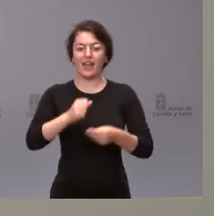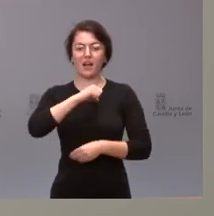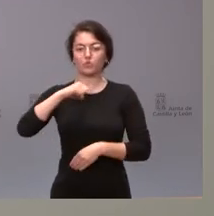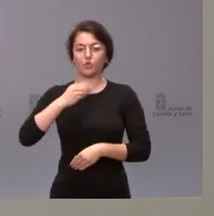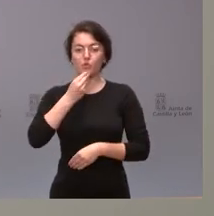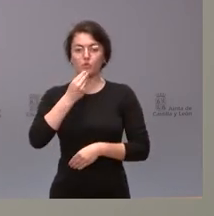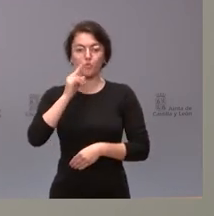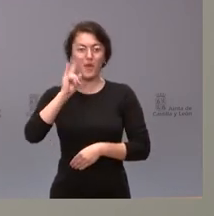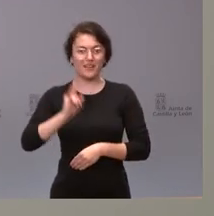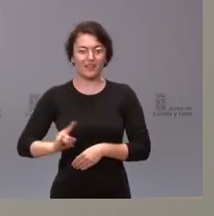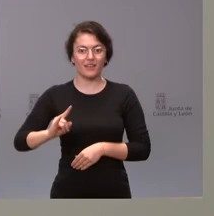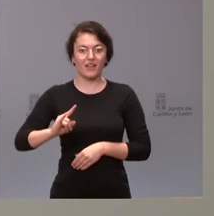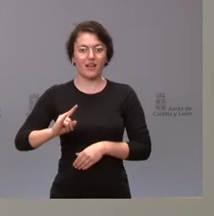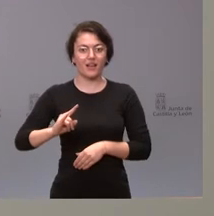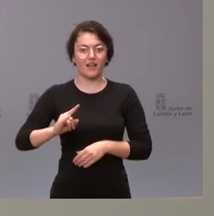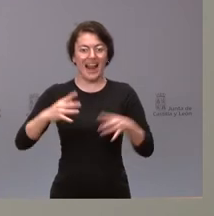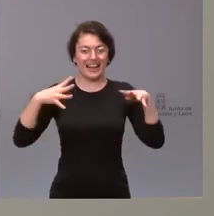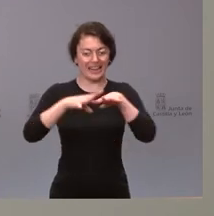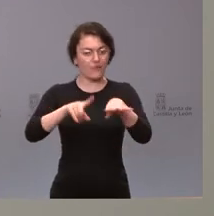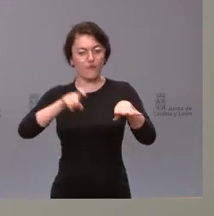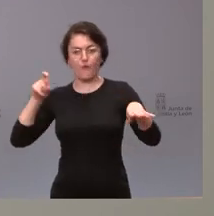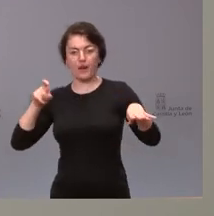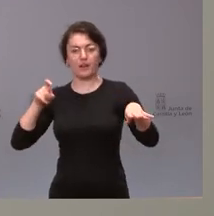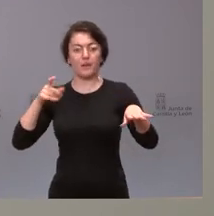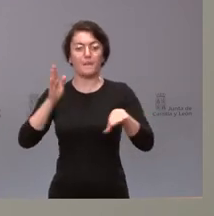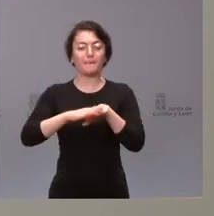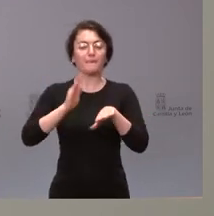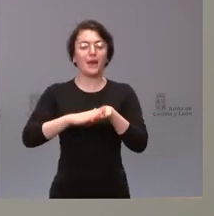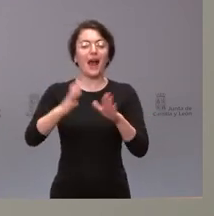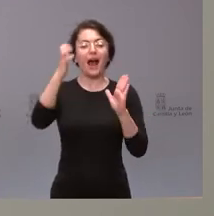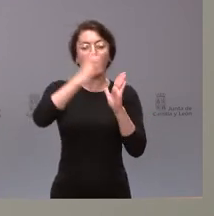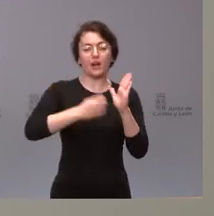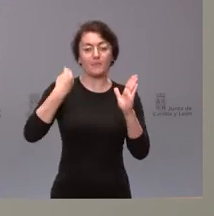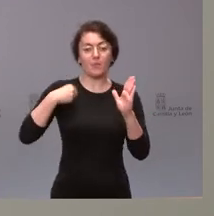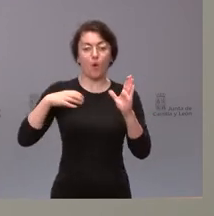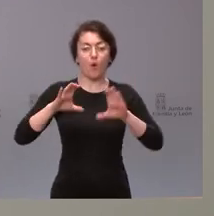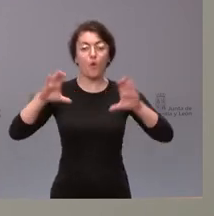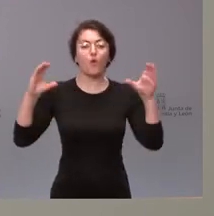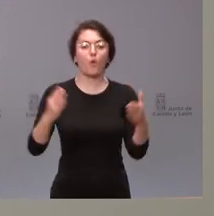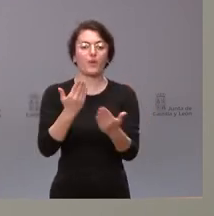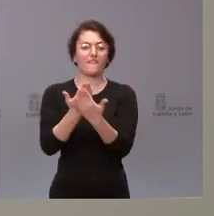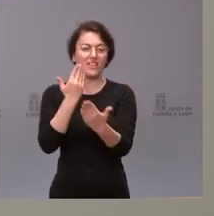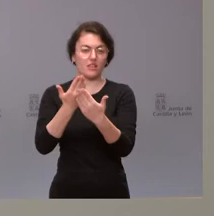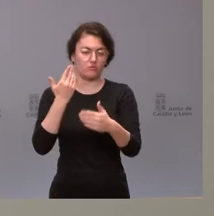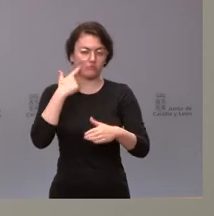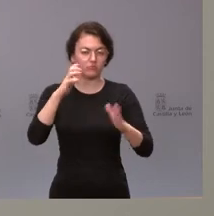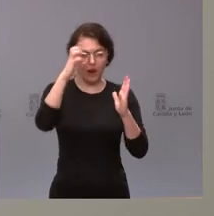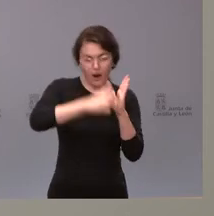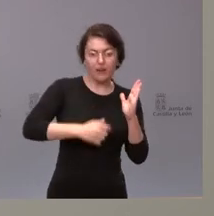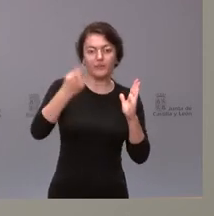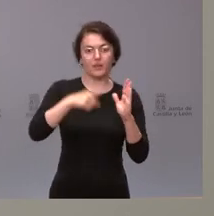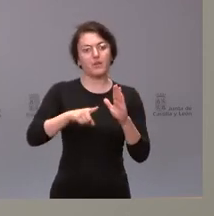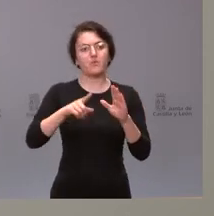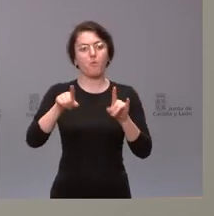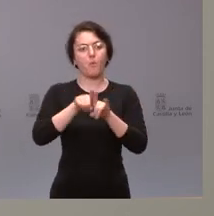la conexión a la red, que ahorre fondos a las comunidades de vecinos, pero que también tengan un efecto positivo respecto del impacto ambiental. Sí